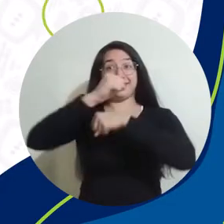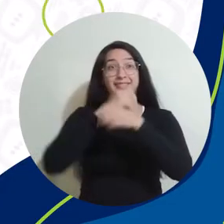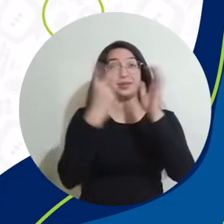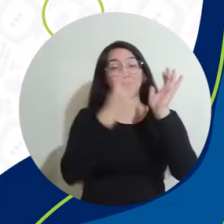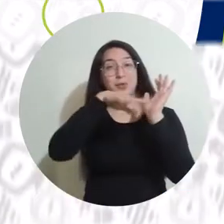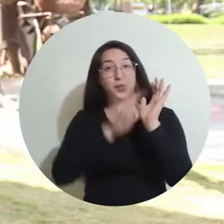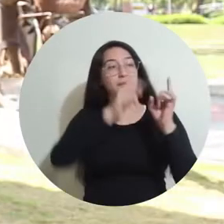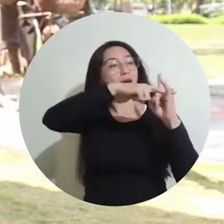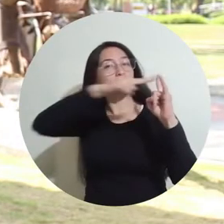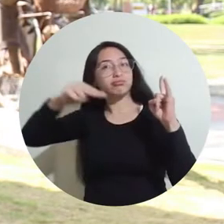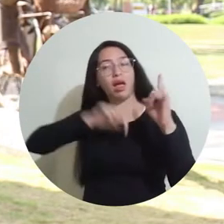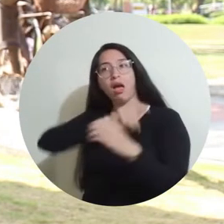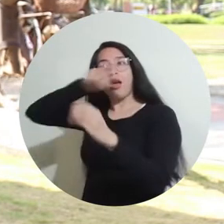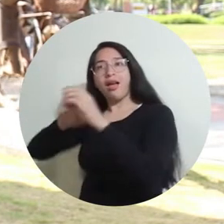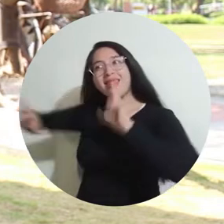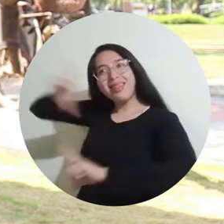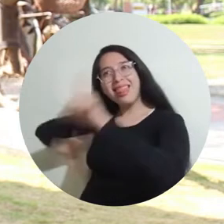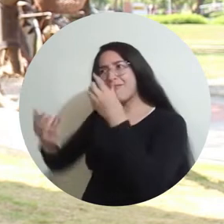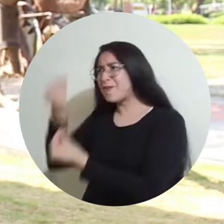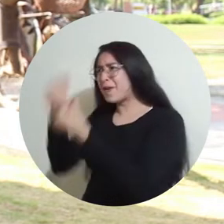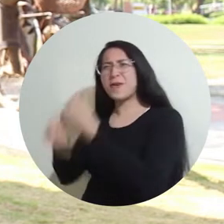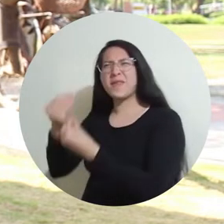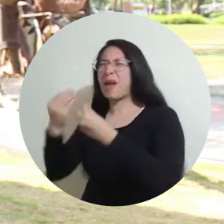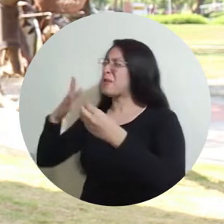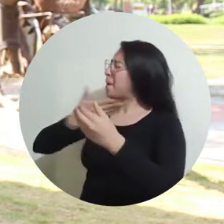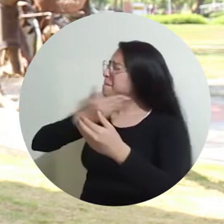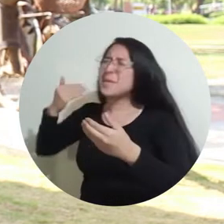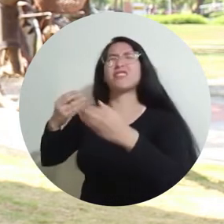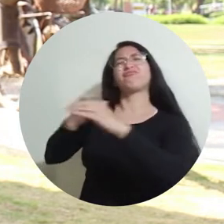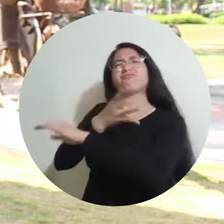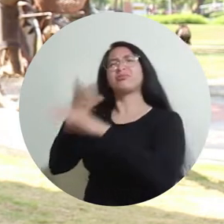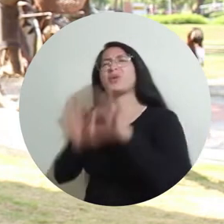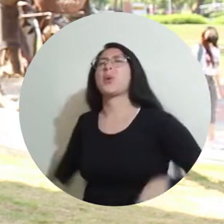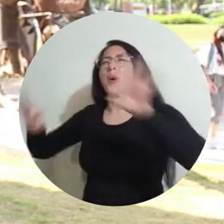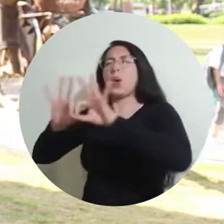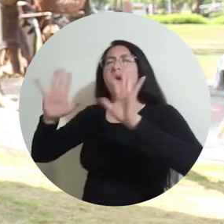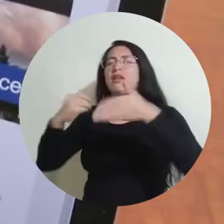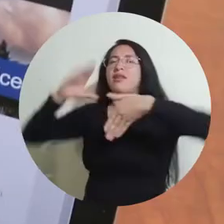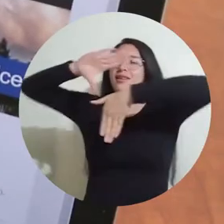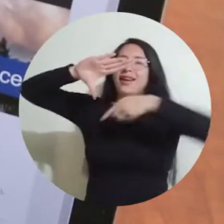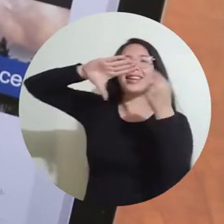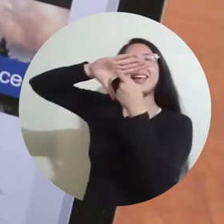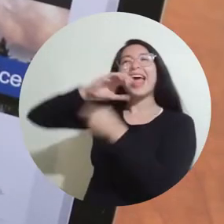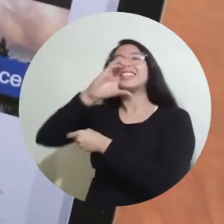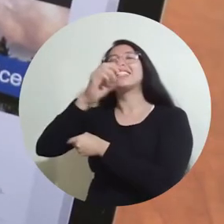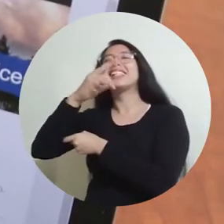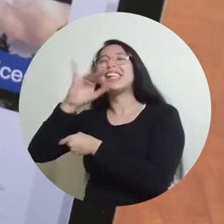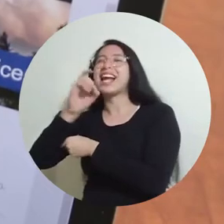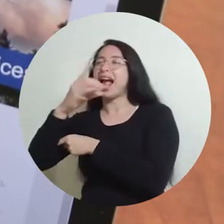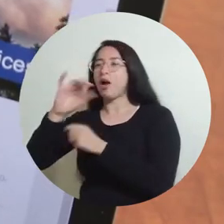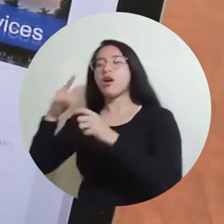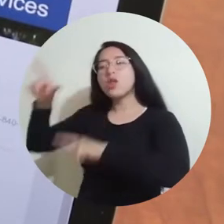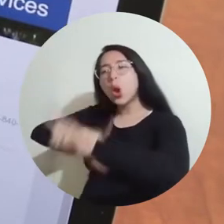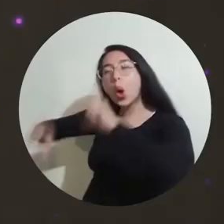En 2019, la Universidad del Magdalena se vinculó con el laboratorio de física más importante del continente americano, el Fermilab de Chicago. En ese